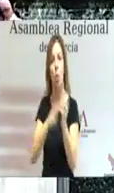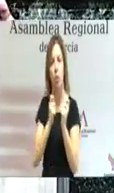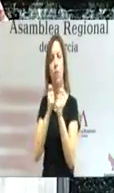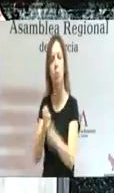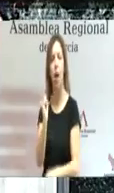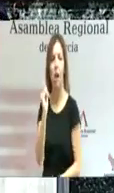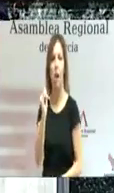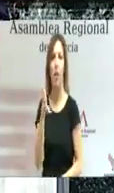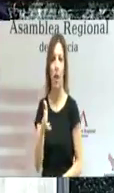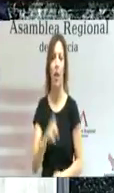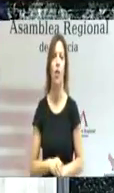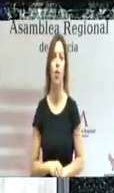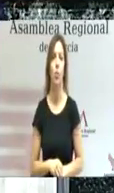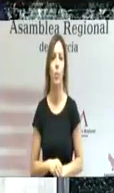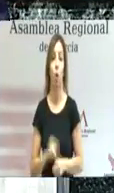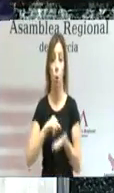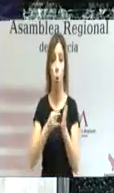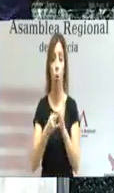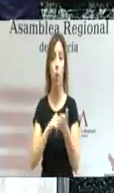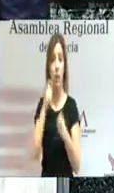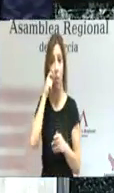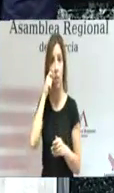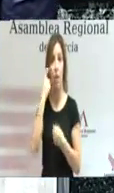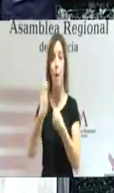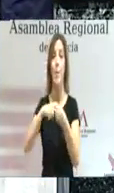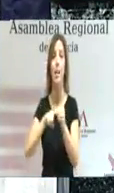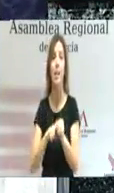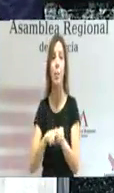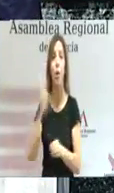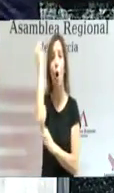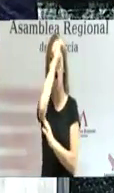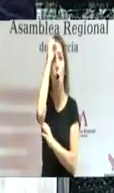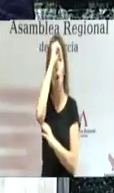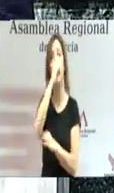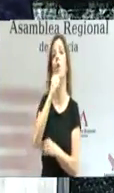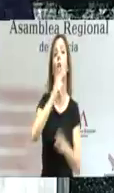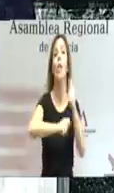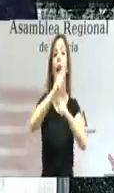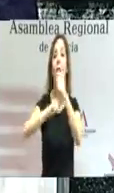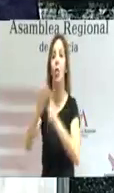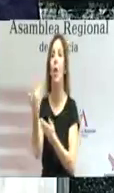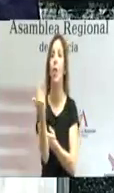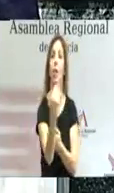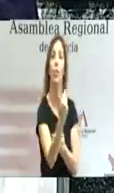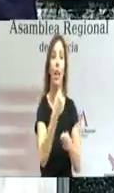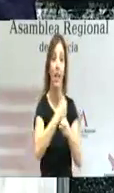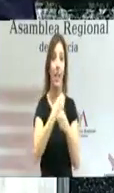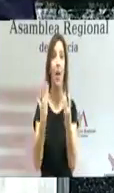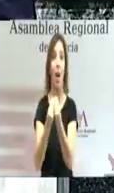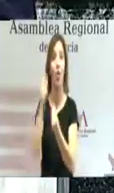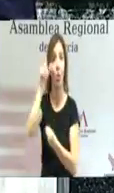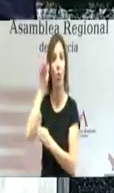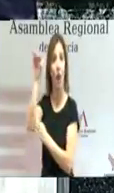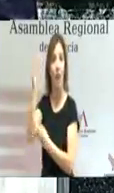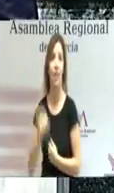articulado un sistema de atención que ha contado con la participación y las opiniones de las organizaciones que trabajan con este colectivo.